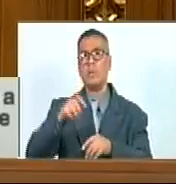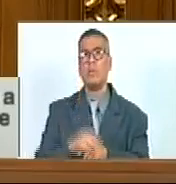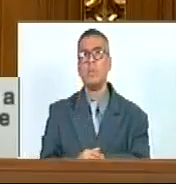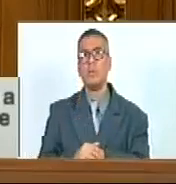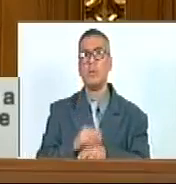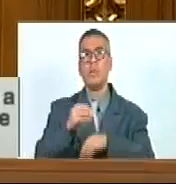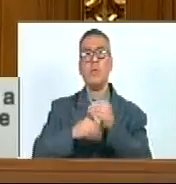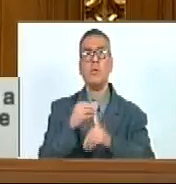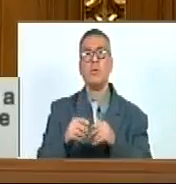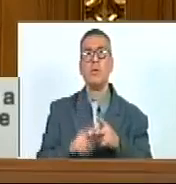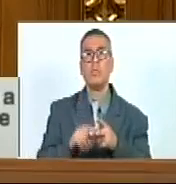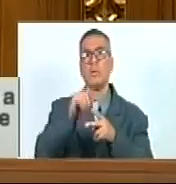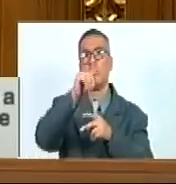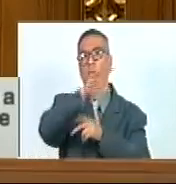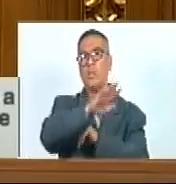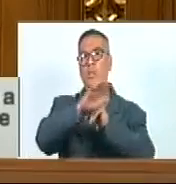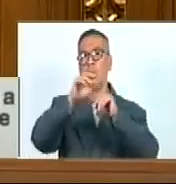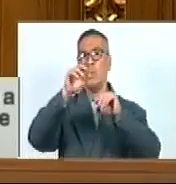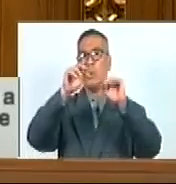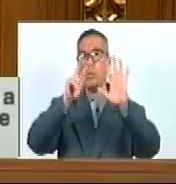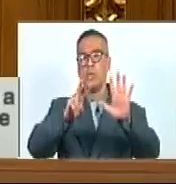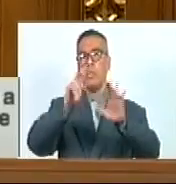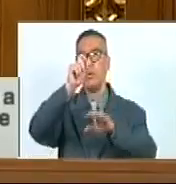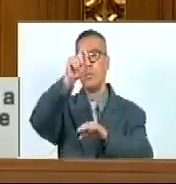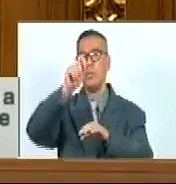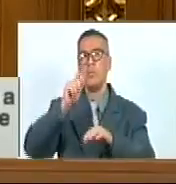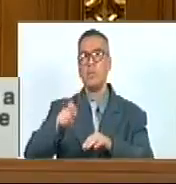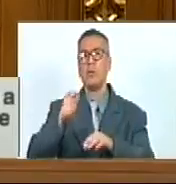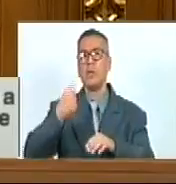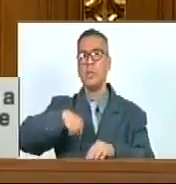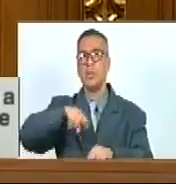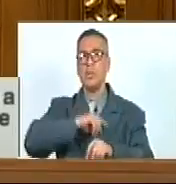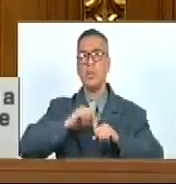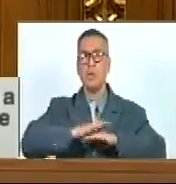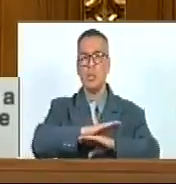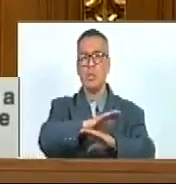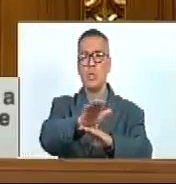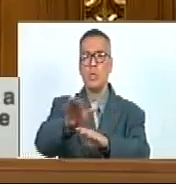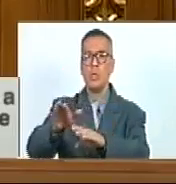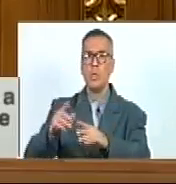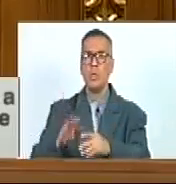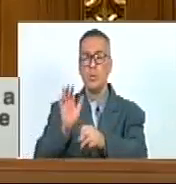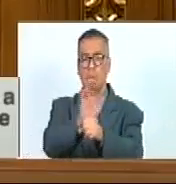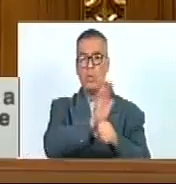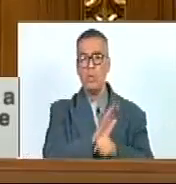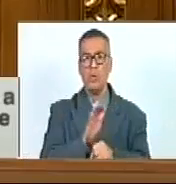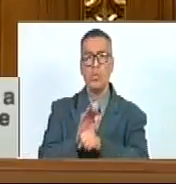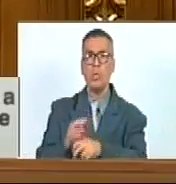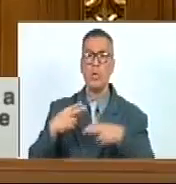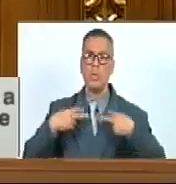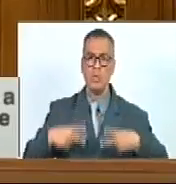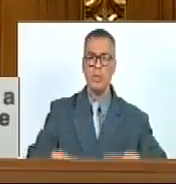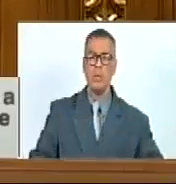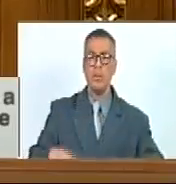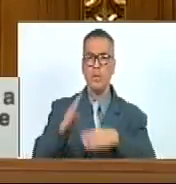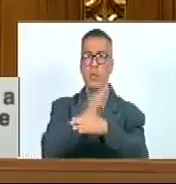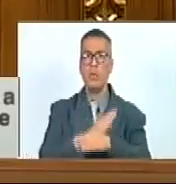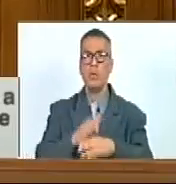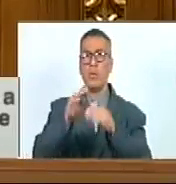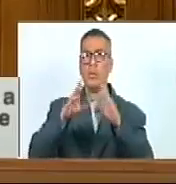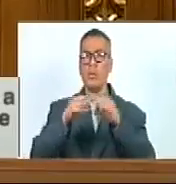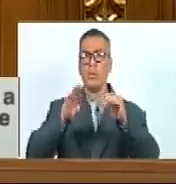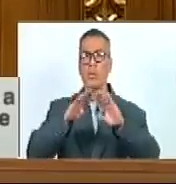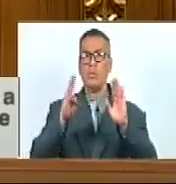Está aportando El 57% De nuestro Territorio Para la conservación De la vida Biológica Del